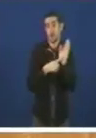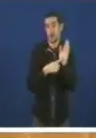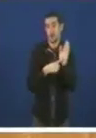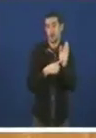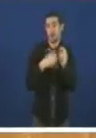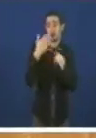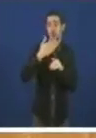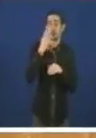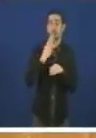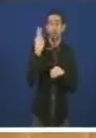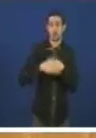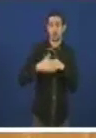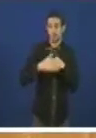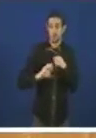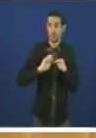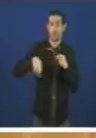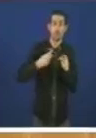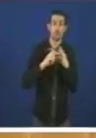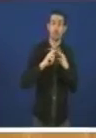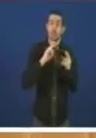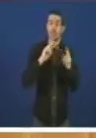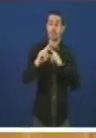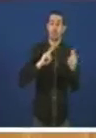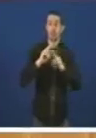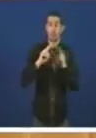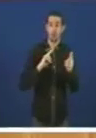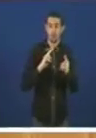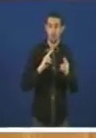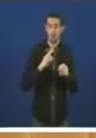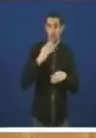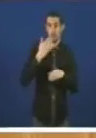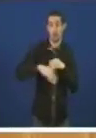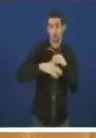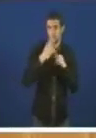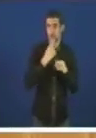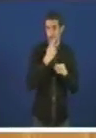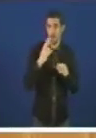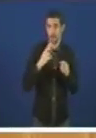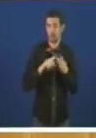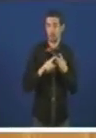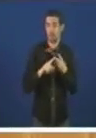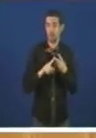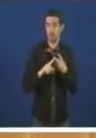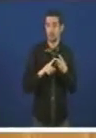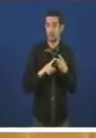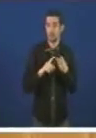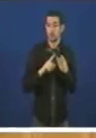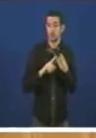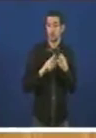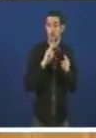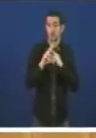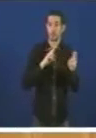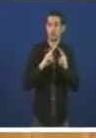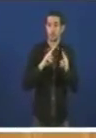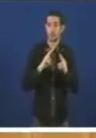Que presento despois? Unha interpelación para avaliar compromisos e prazos Despois da interpelación Según o regulamento